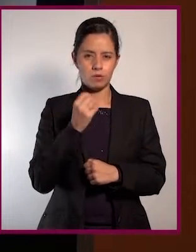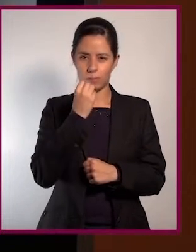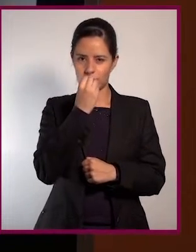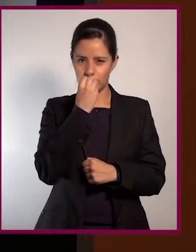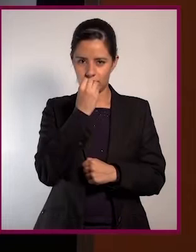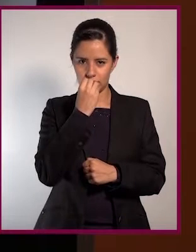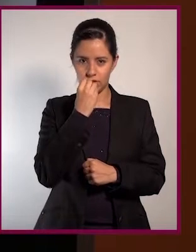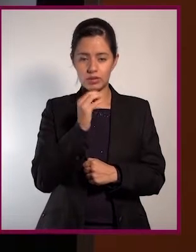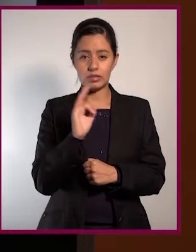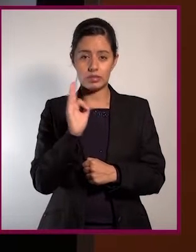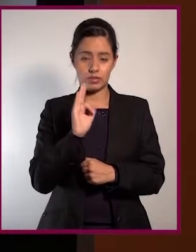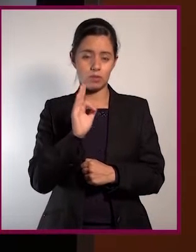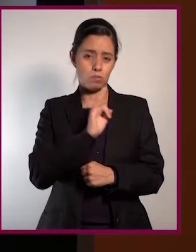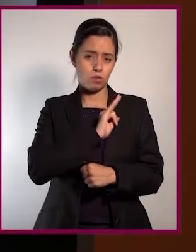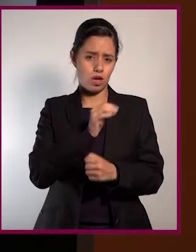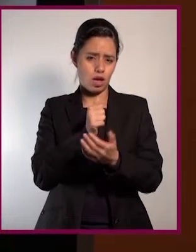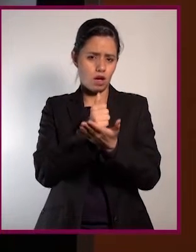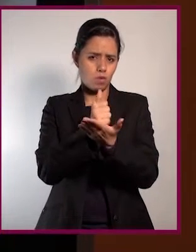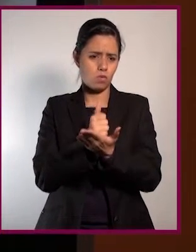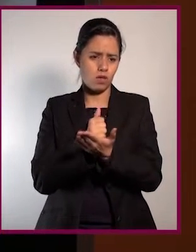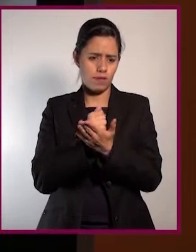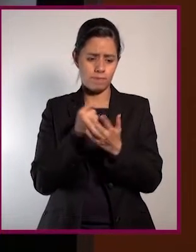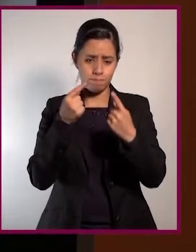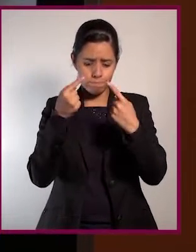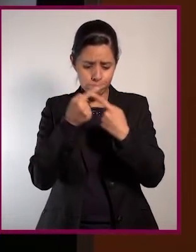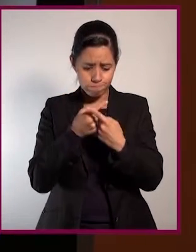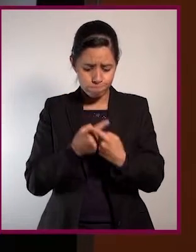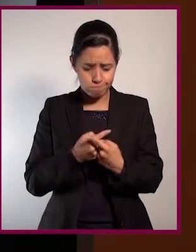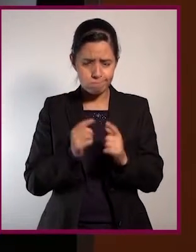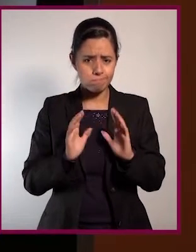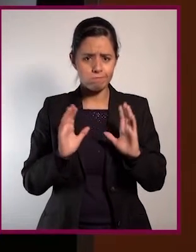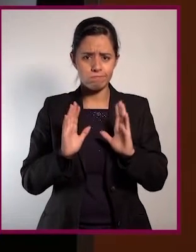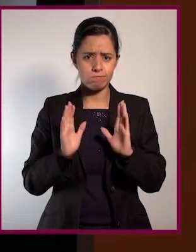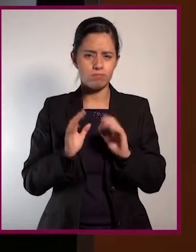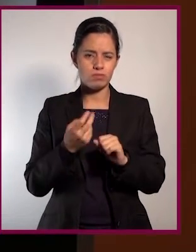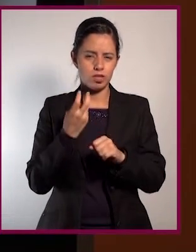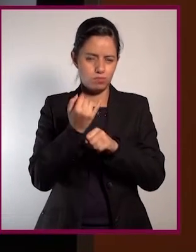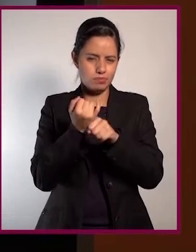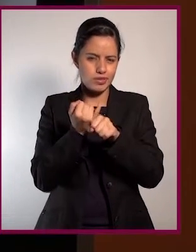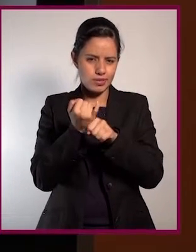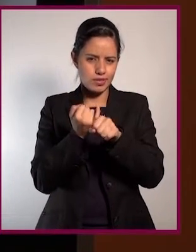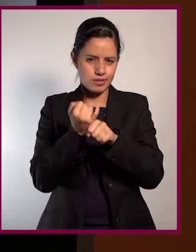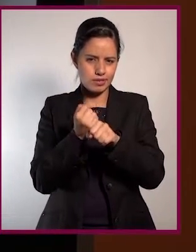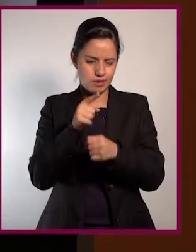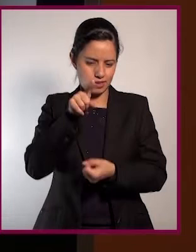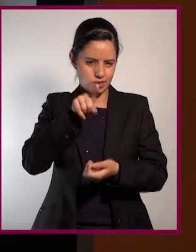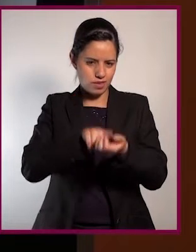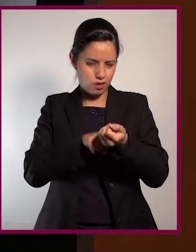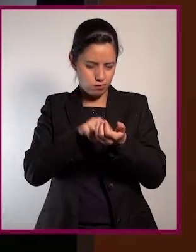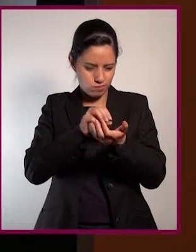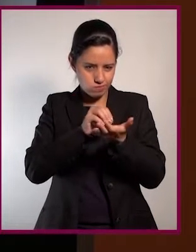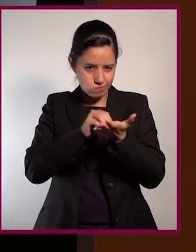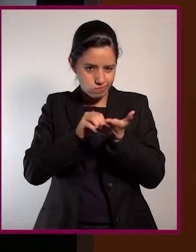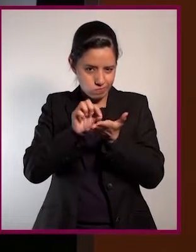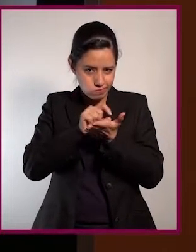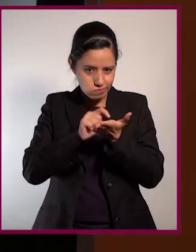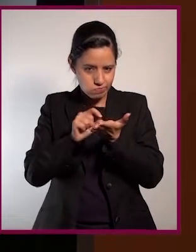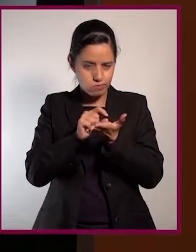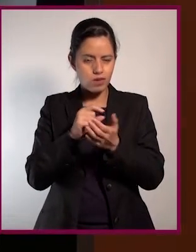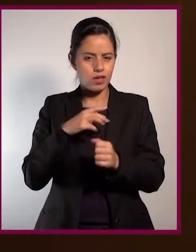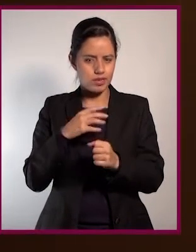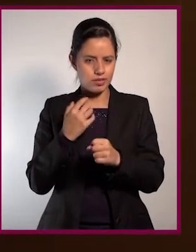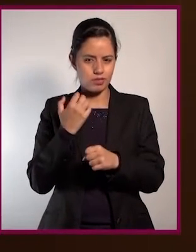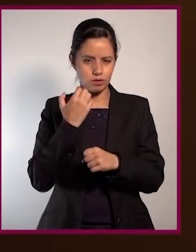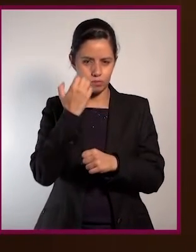prevención y la aparición de las alergias. Eso sobre todo se ha ido desarrollando mucho en el campo de investigación de la microbiota en los últimos años.